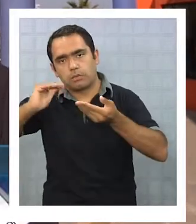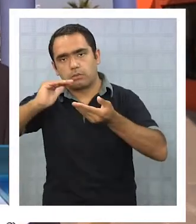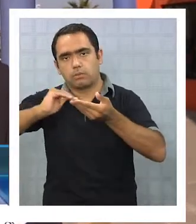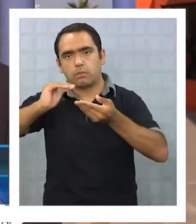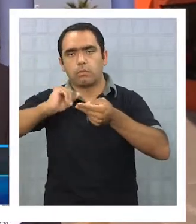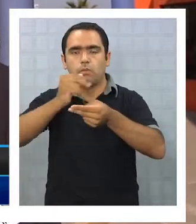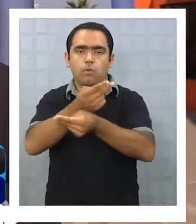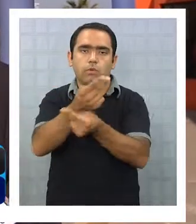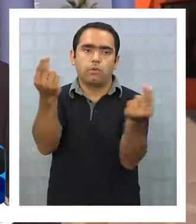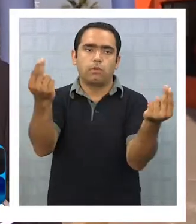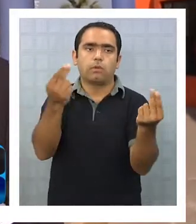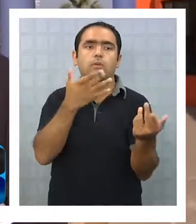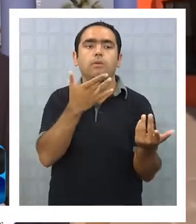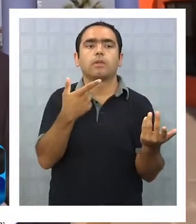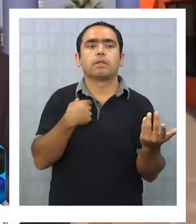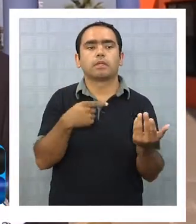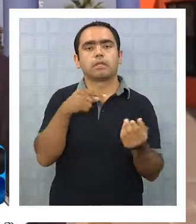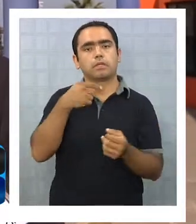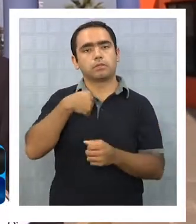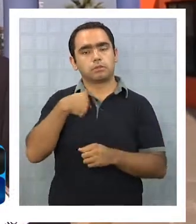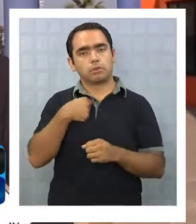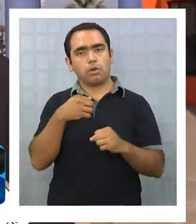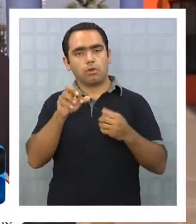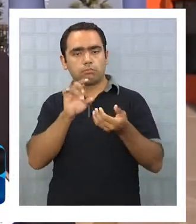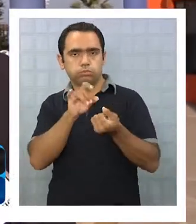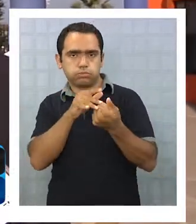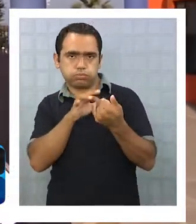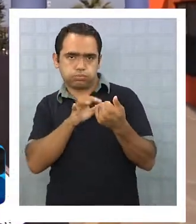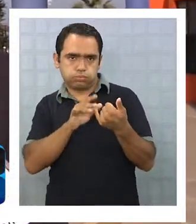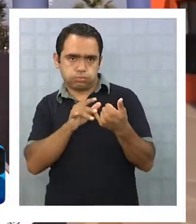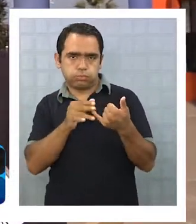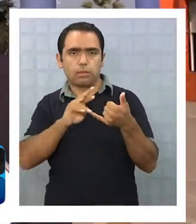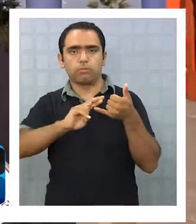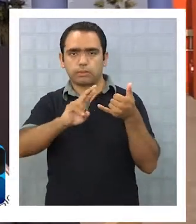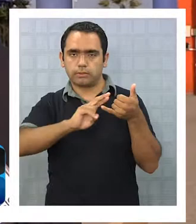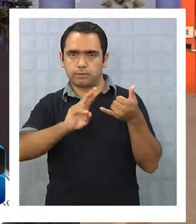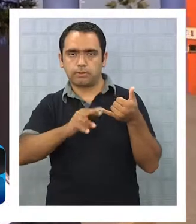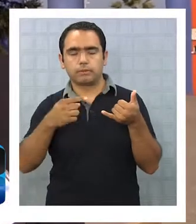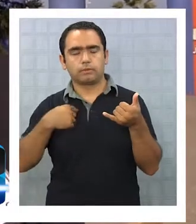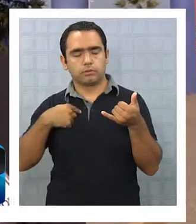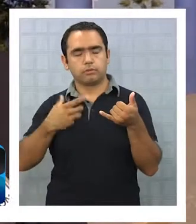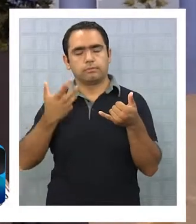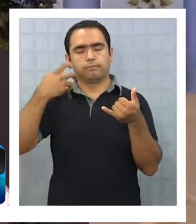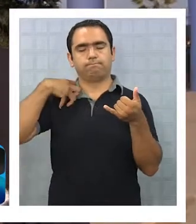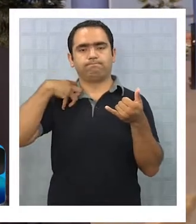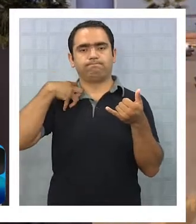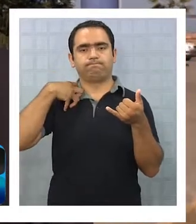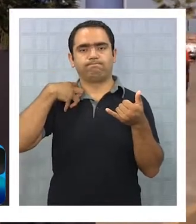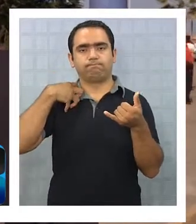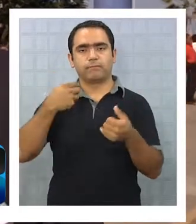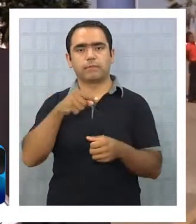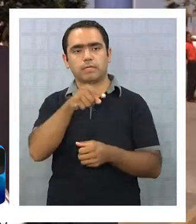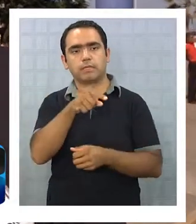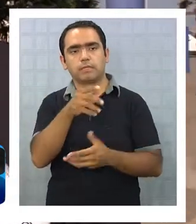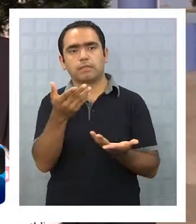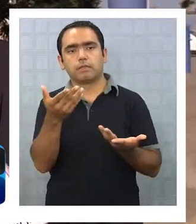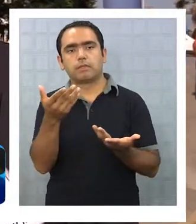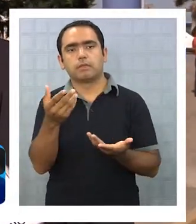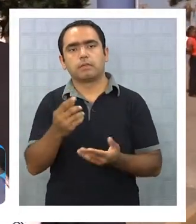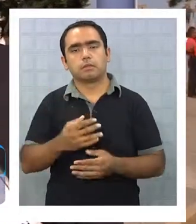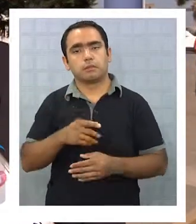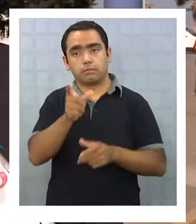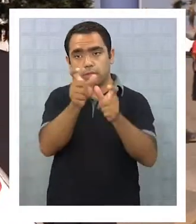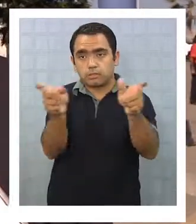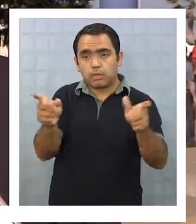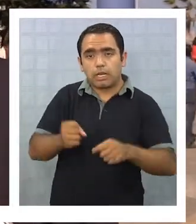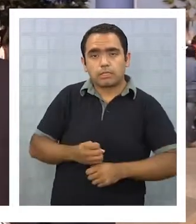aquellos que, por todo lo que yo escribí en ese grupo, ya reservado, de si se sentían